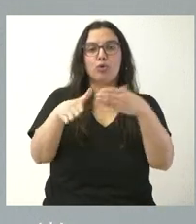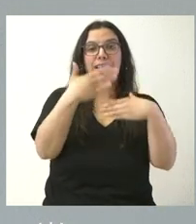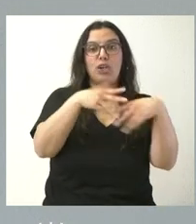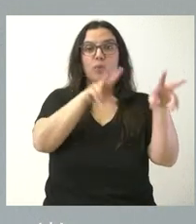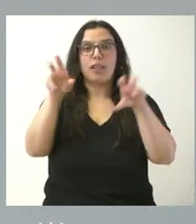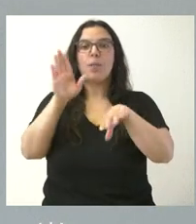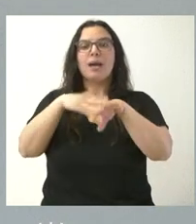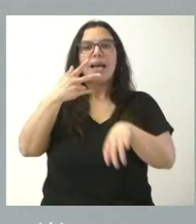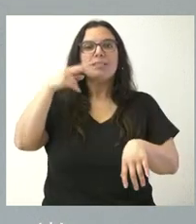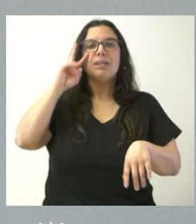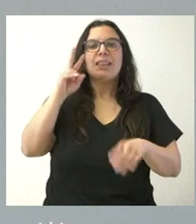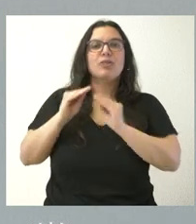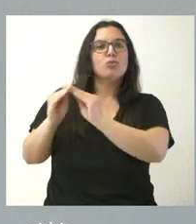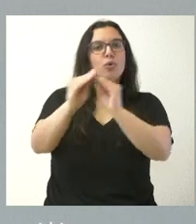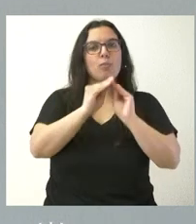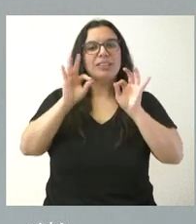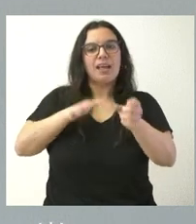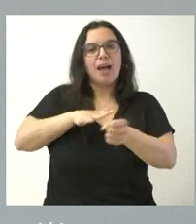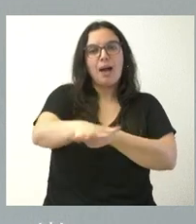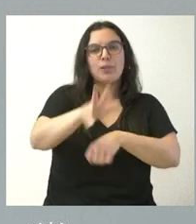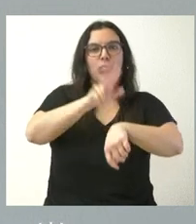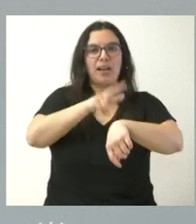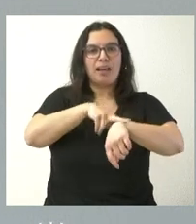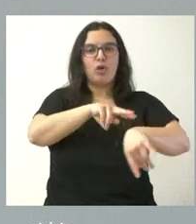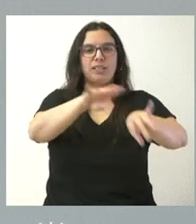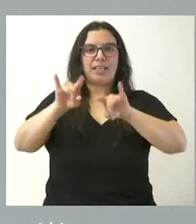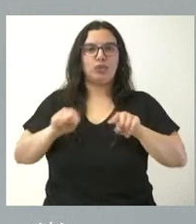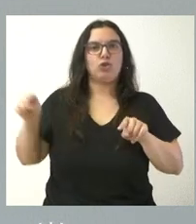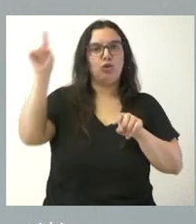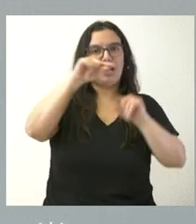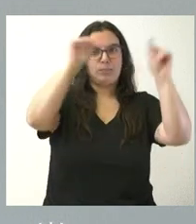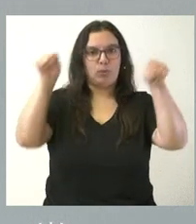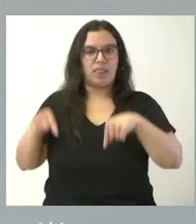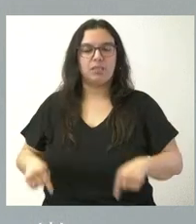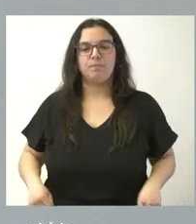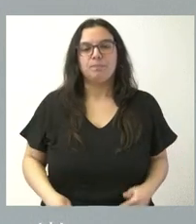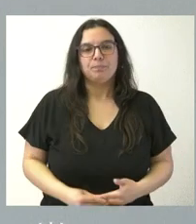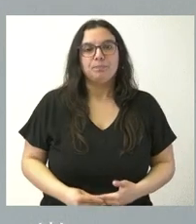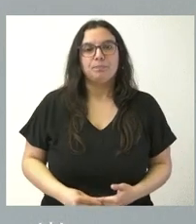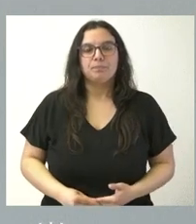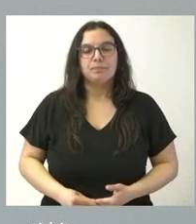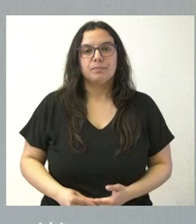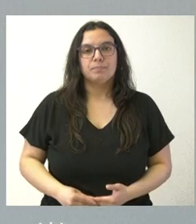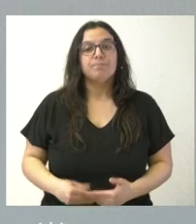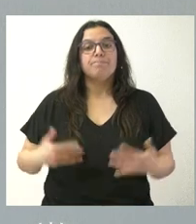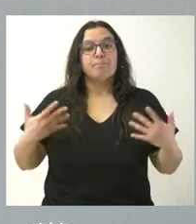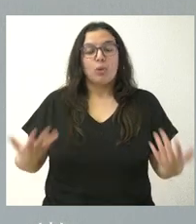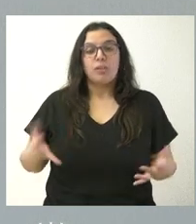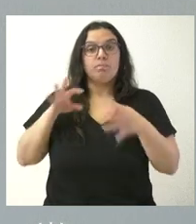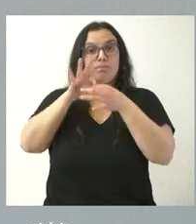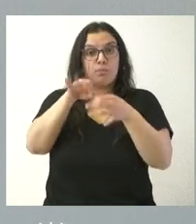experiencias comunes en el ámbito de las delegaciones territoriales. Desde este punto de vista